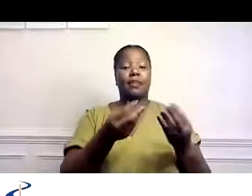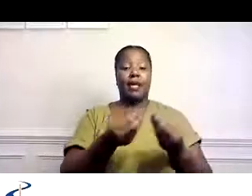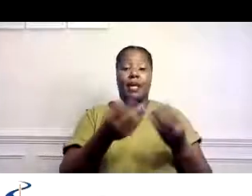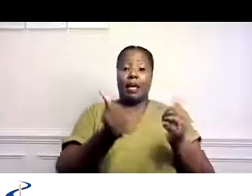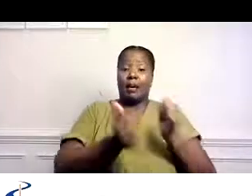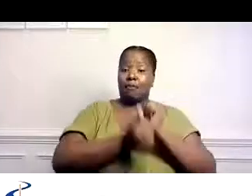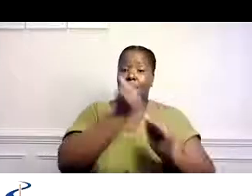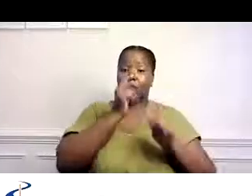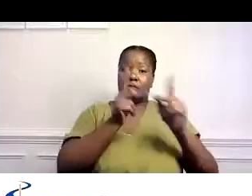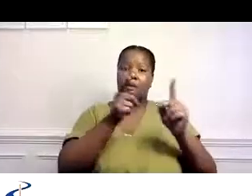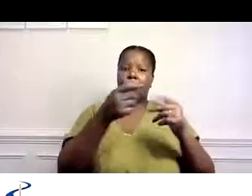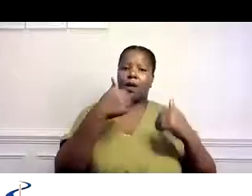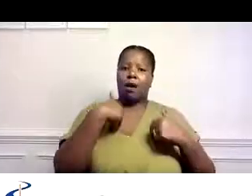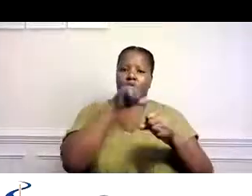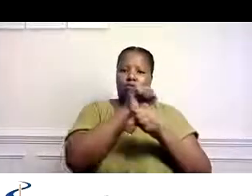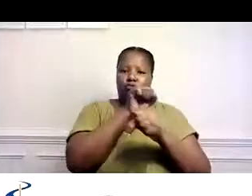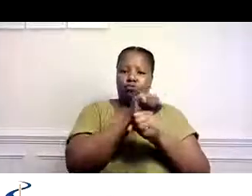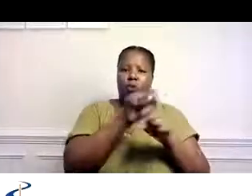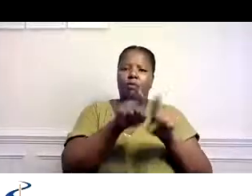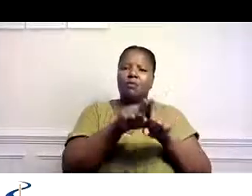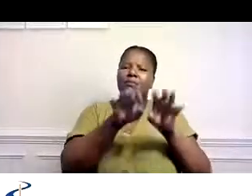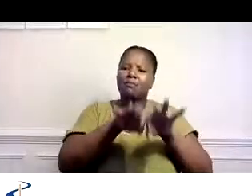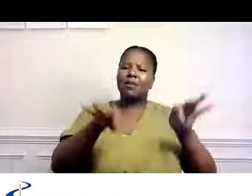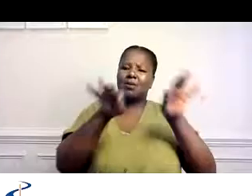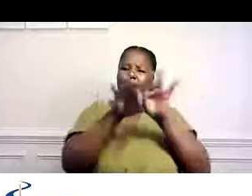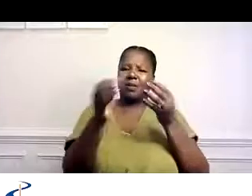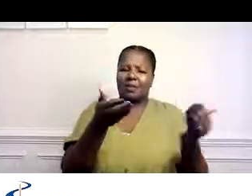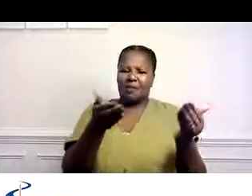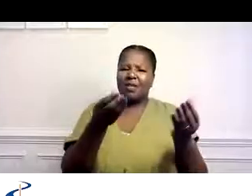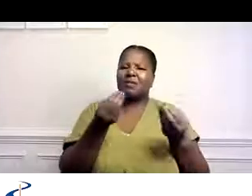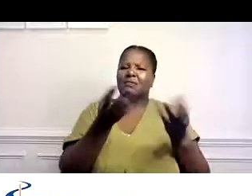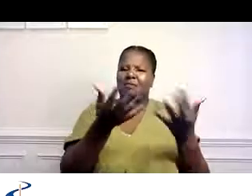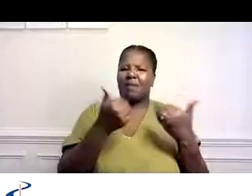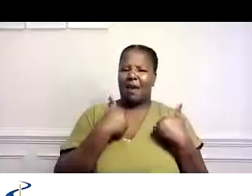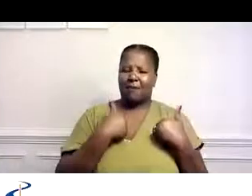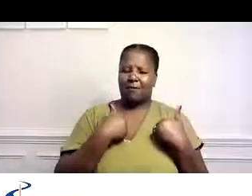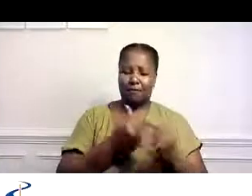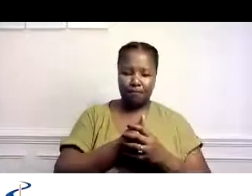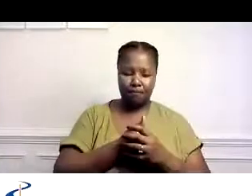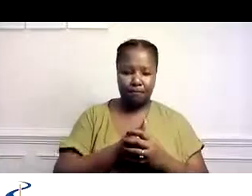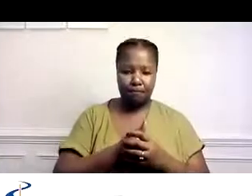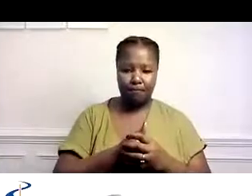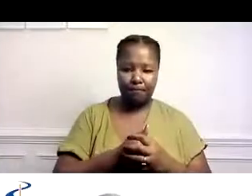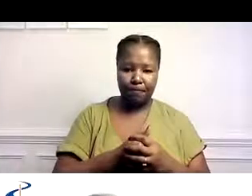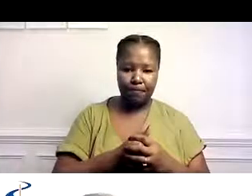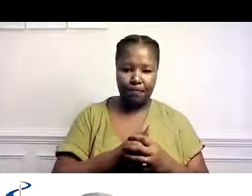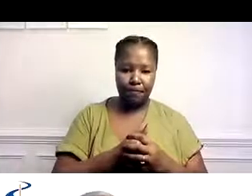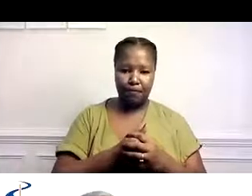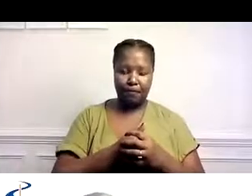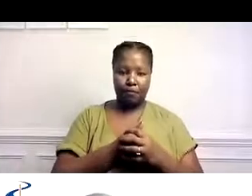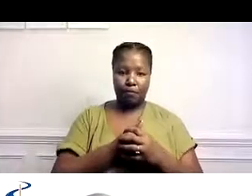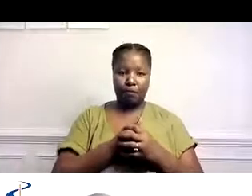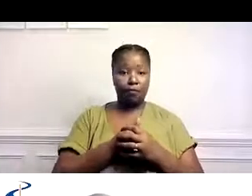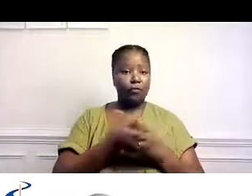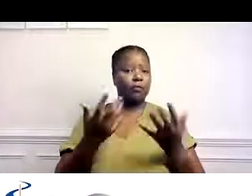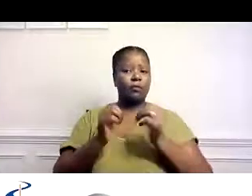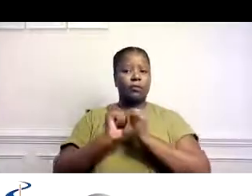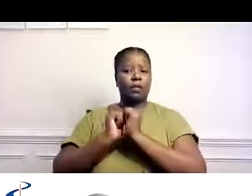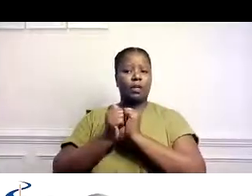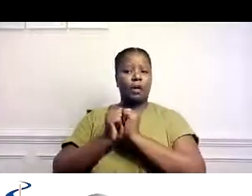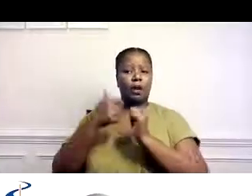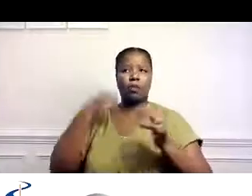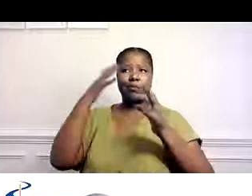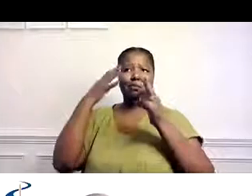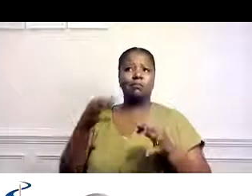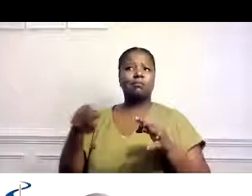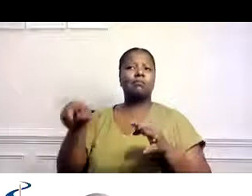Muchas de las personas a quienes apoyamos tienen empleo en servicios esenciales y eligieron por su propia cuenta continuar a